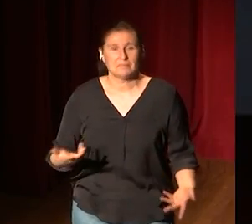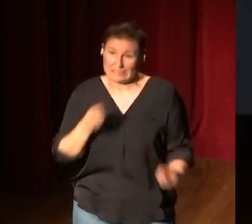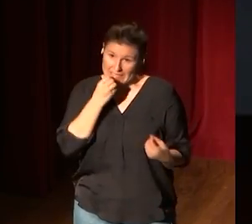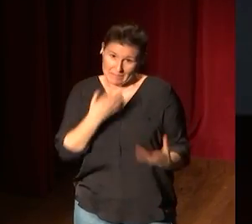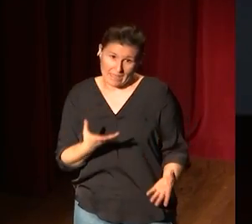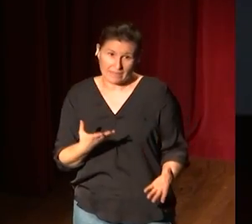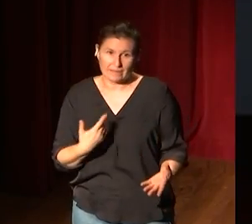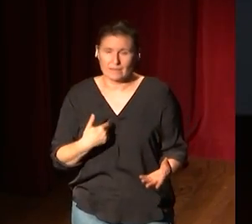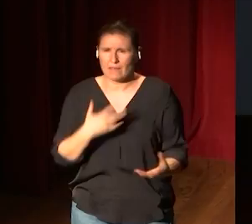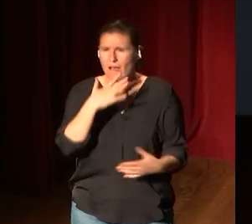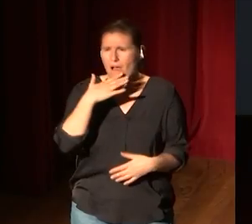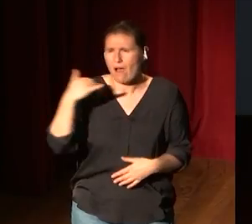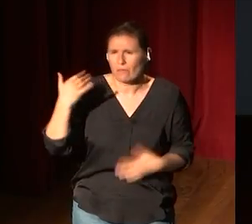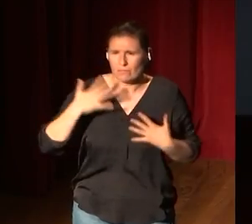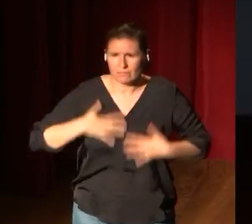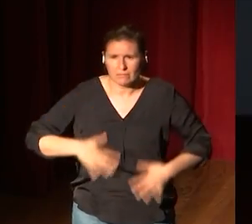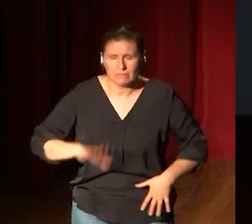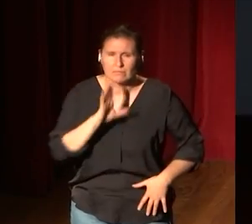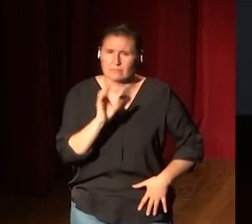bien, con ese azul maravilloso del vestido.